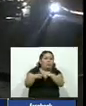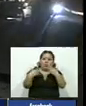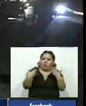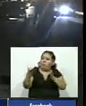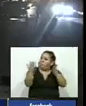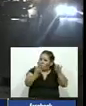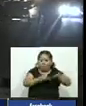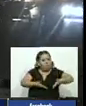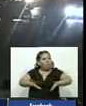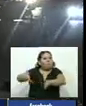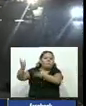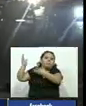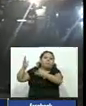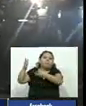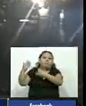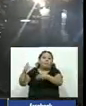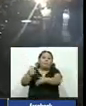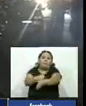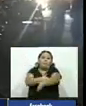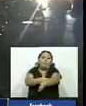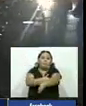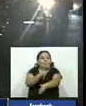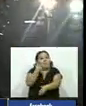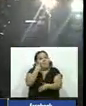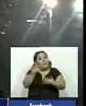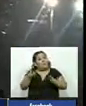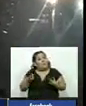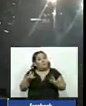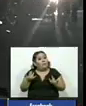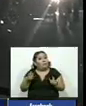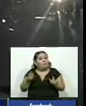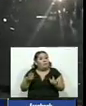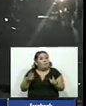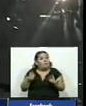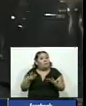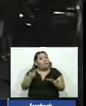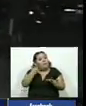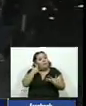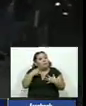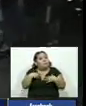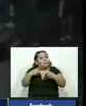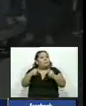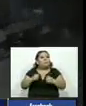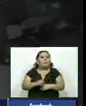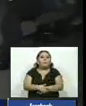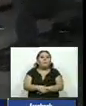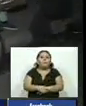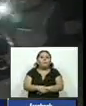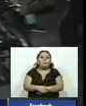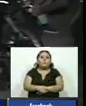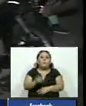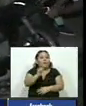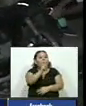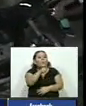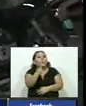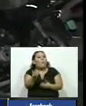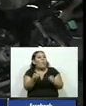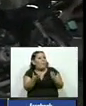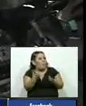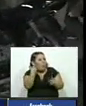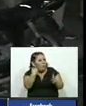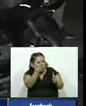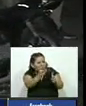los cuerpos de socorro y pues esperamos que se recupere ¿verdad? ¿cómo era el nombre de la persona?